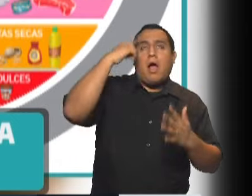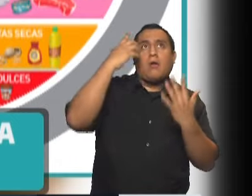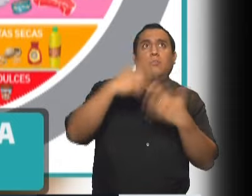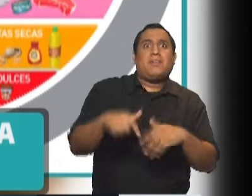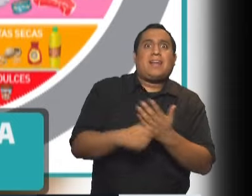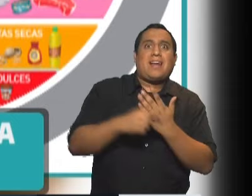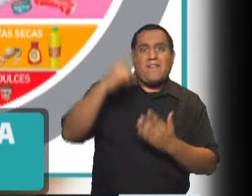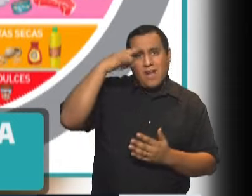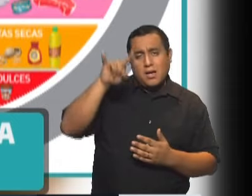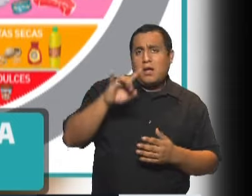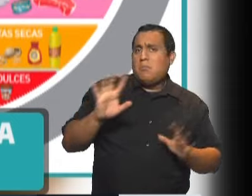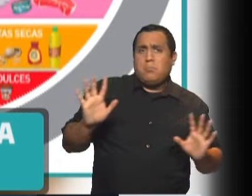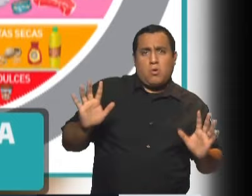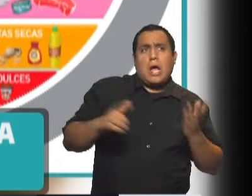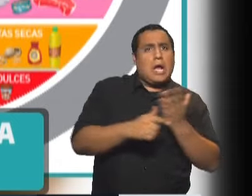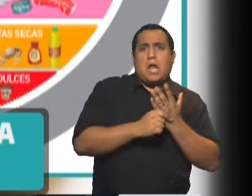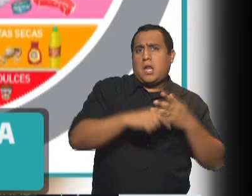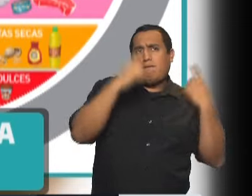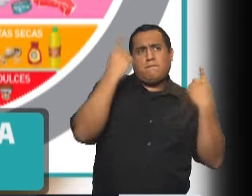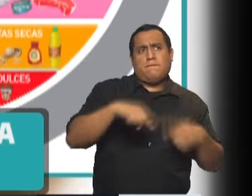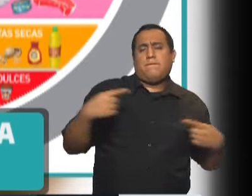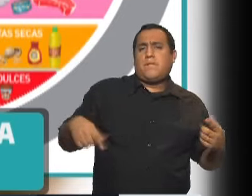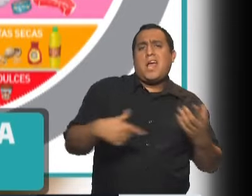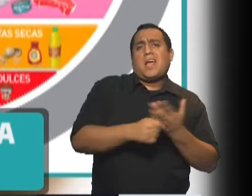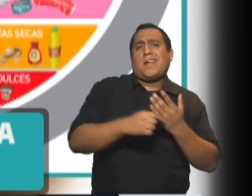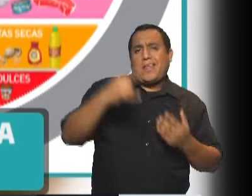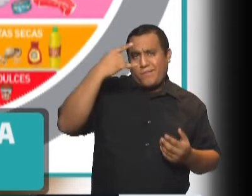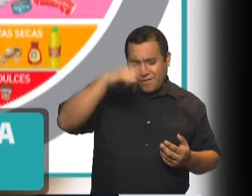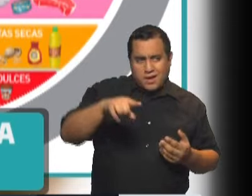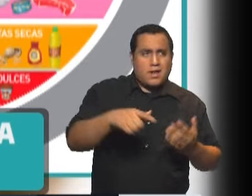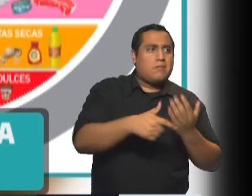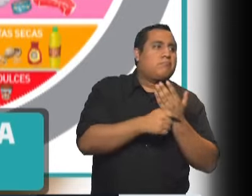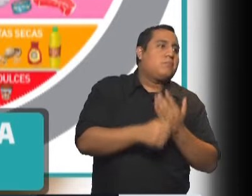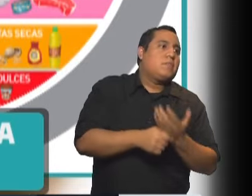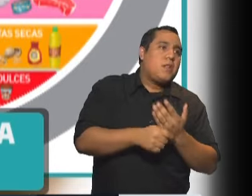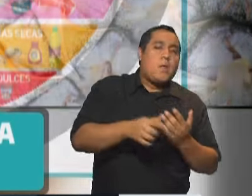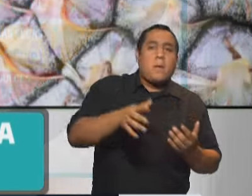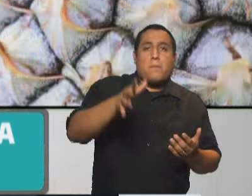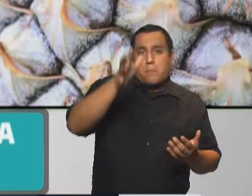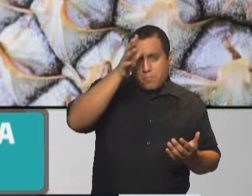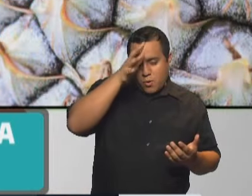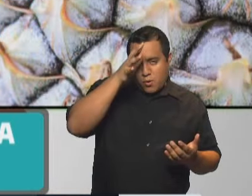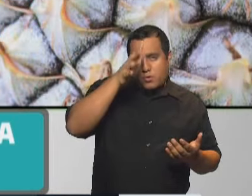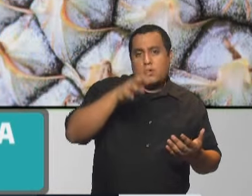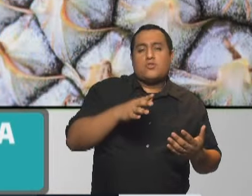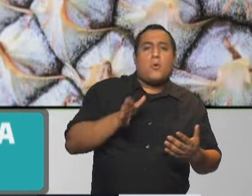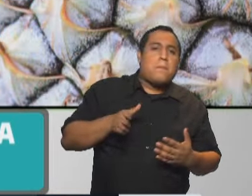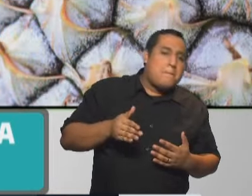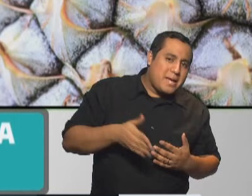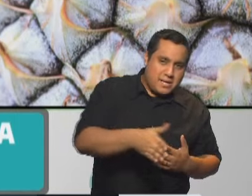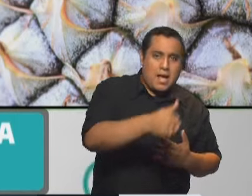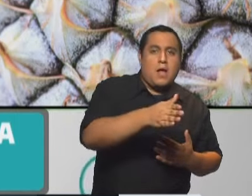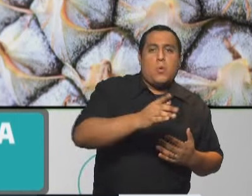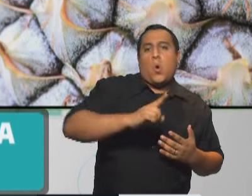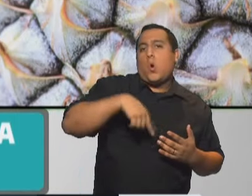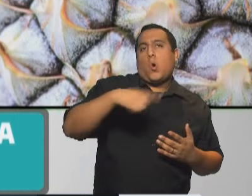carne vacuna sin embargo en carnes está incluido carne de vaca carne de ave carne de pescado y